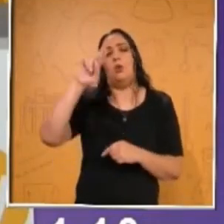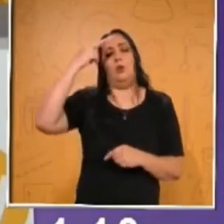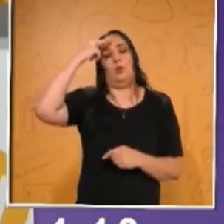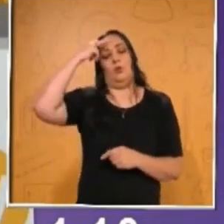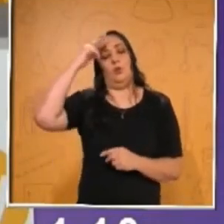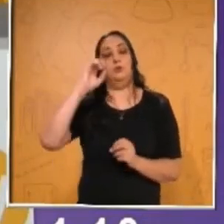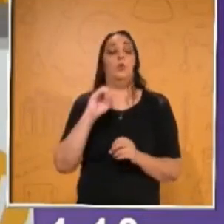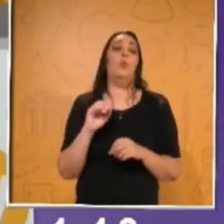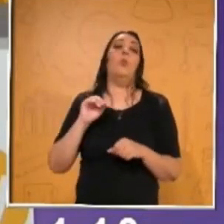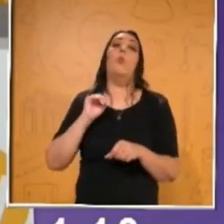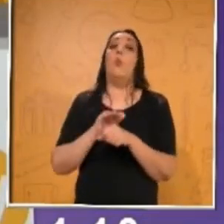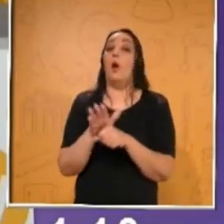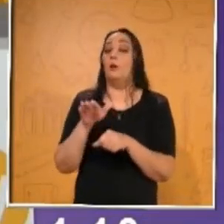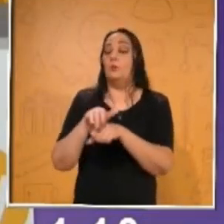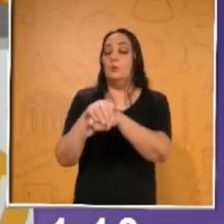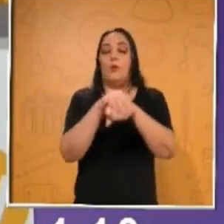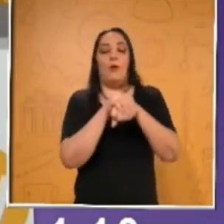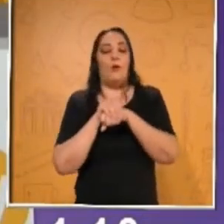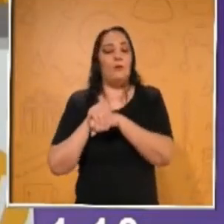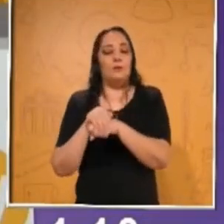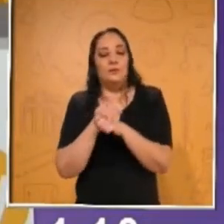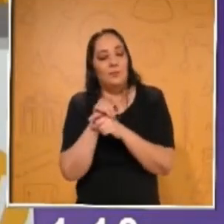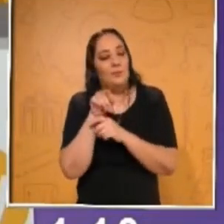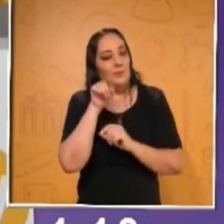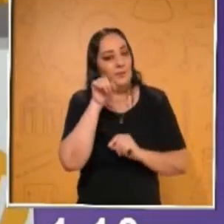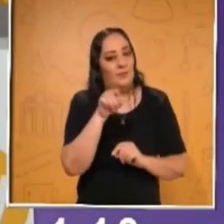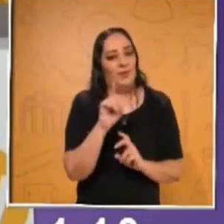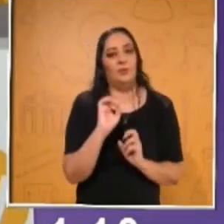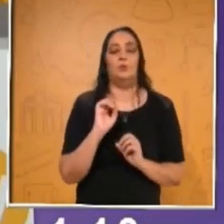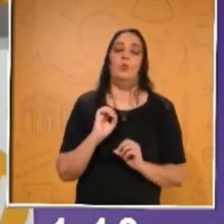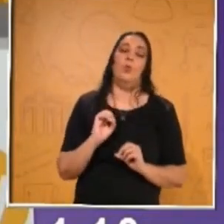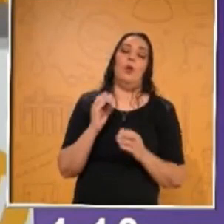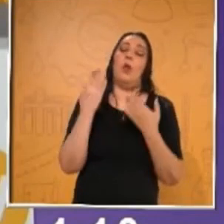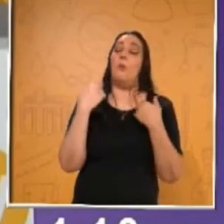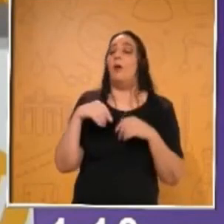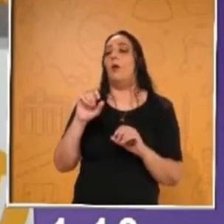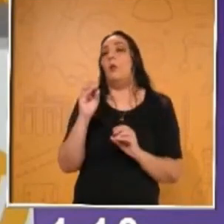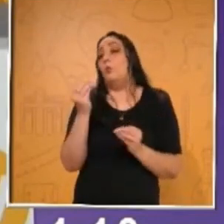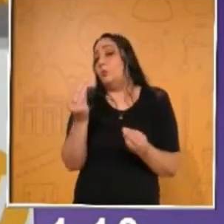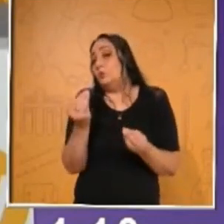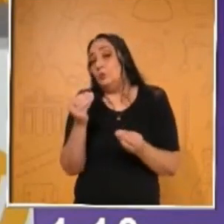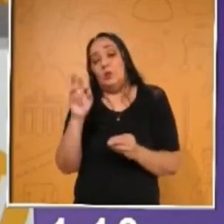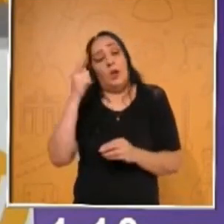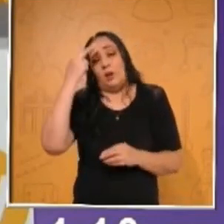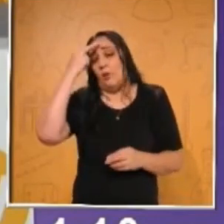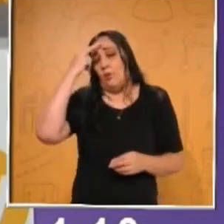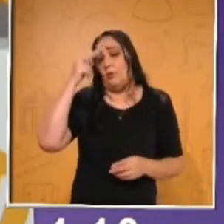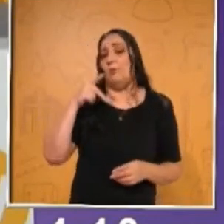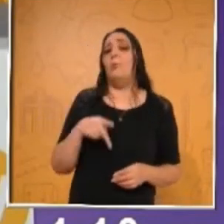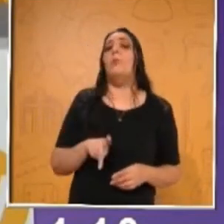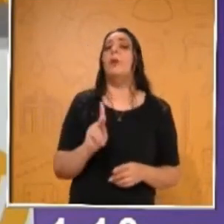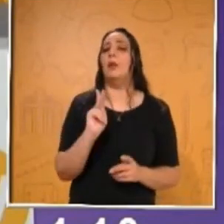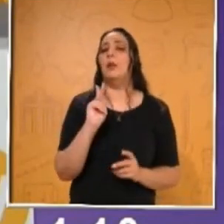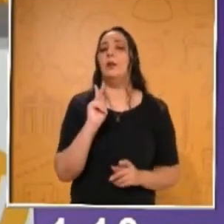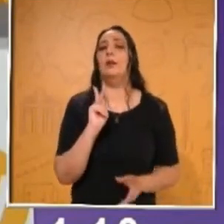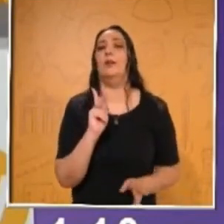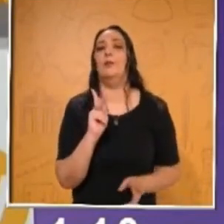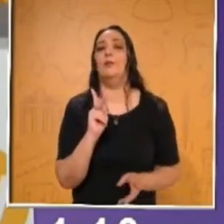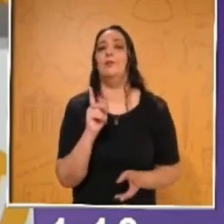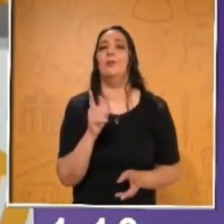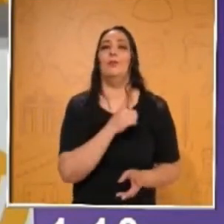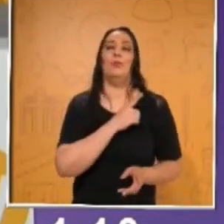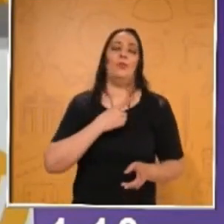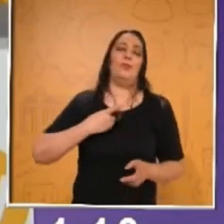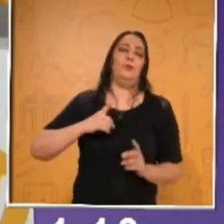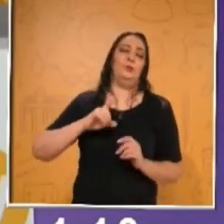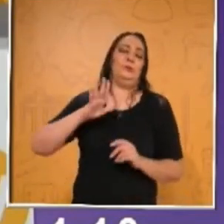mejores amigos que tuviste en primero o en segundo. A lo mejor no muchos se acuerdan de esto, pero se trata de que trates de